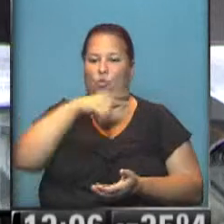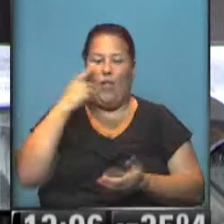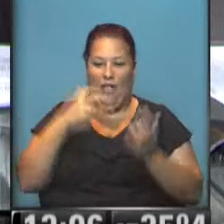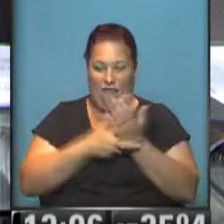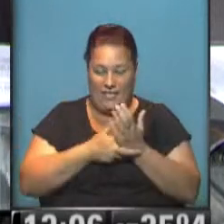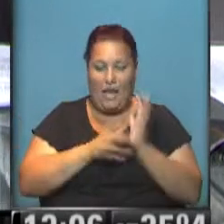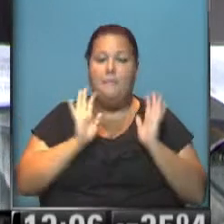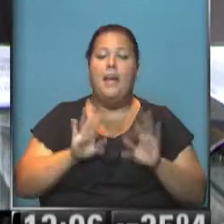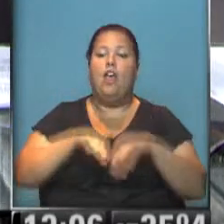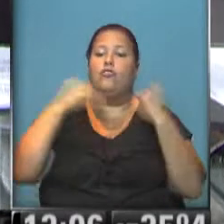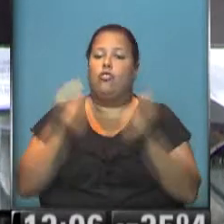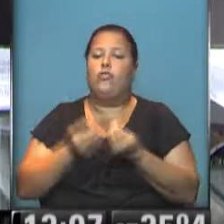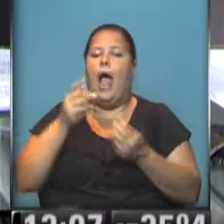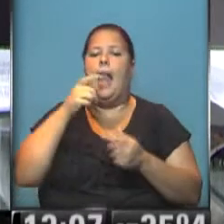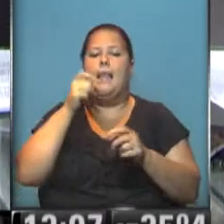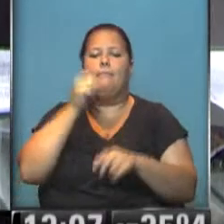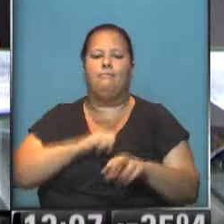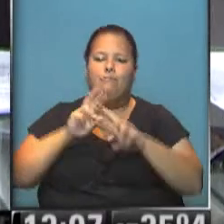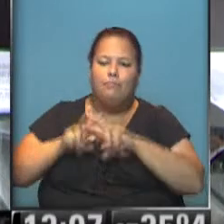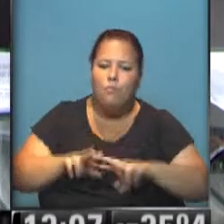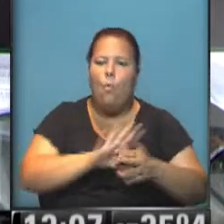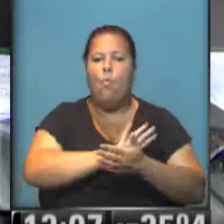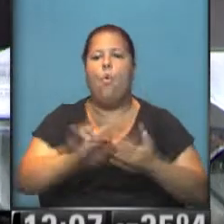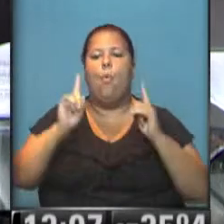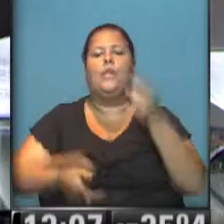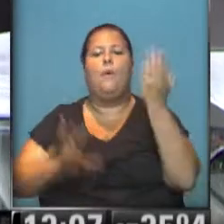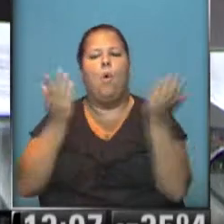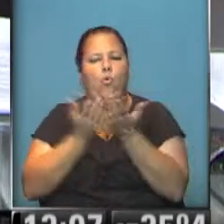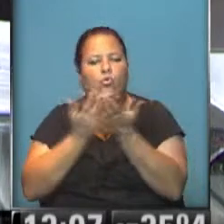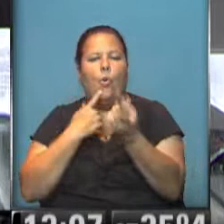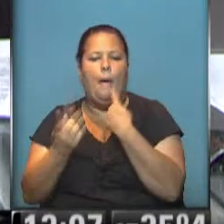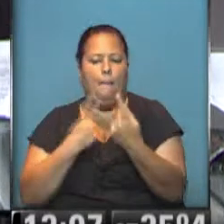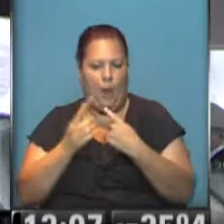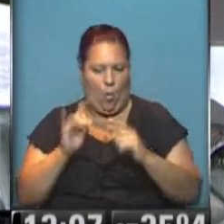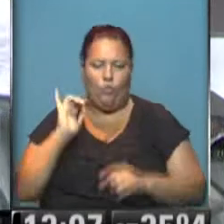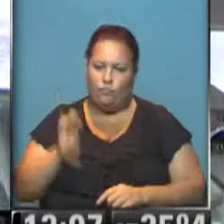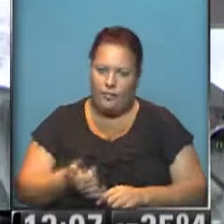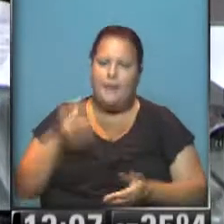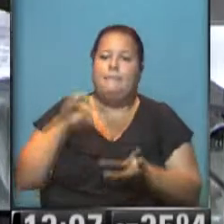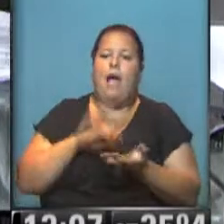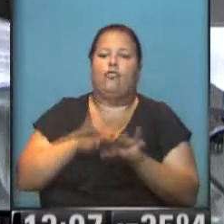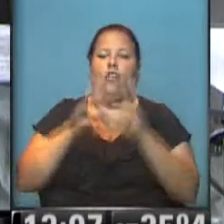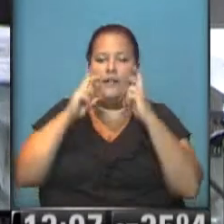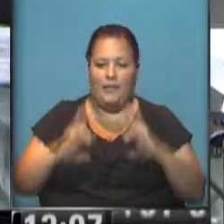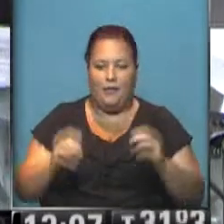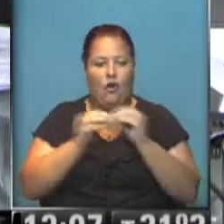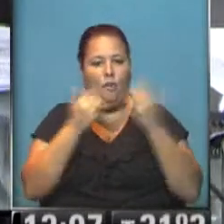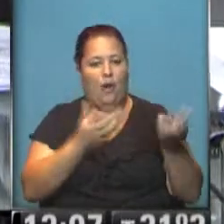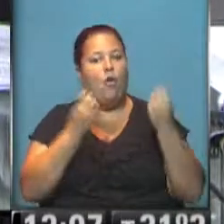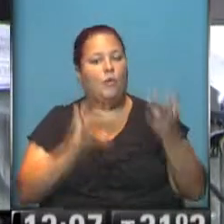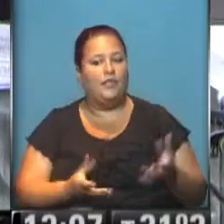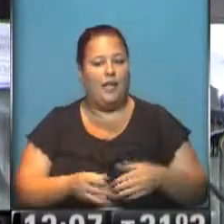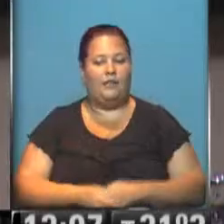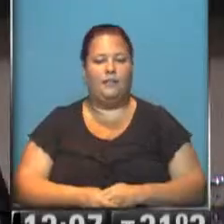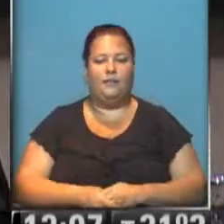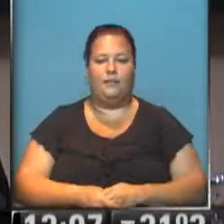Pero se espera el resultado de nuevas pericias, también se está analizando más indagatorias. Así es, más sobre esta investigación con Emilio Ruchansky. ¿Cómo te va, Emilio?